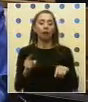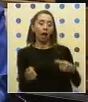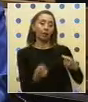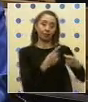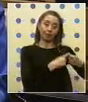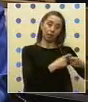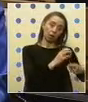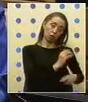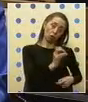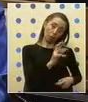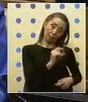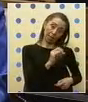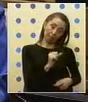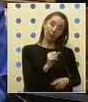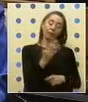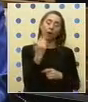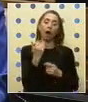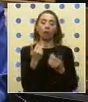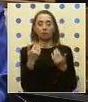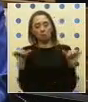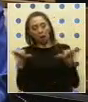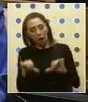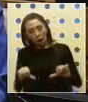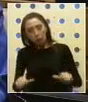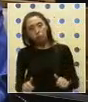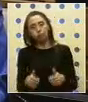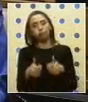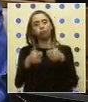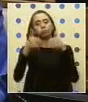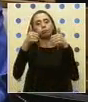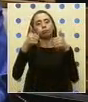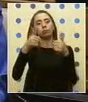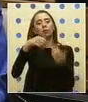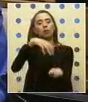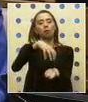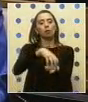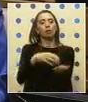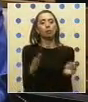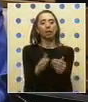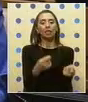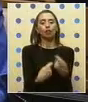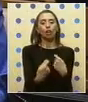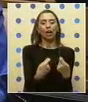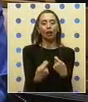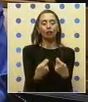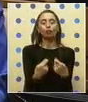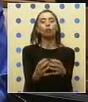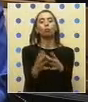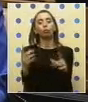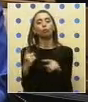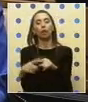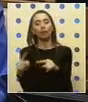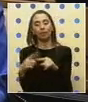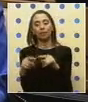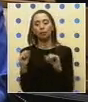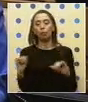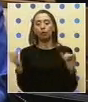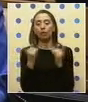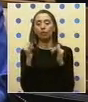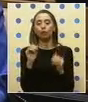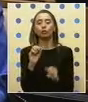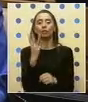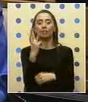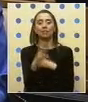sistema han logrado salir adelante, a instalar sus pequeños negocios y muchas veces también poder disfrutar en la